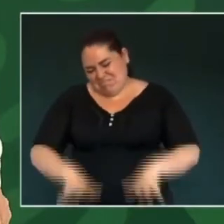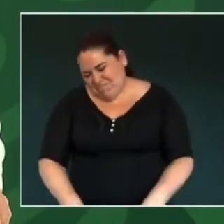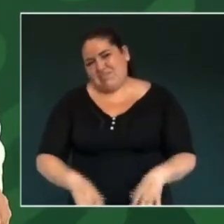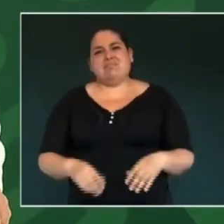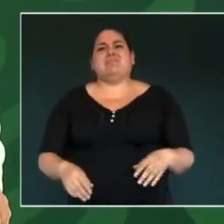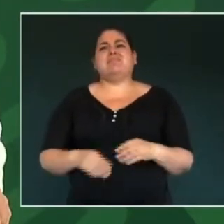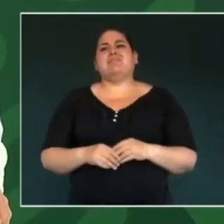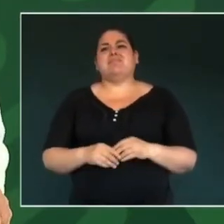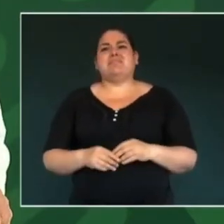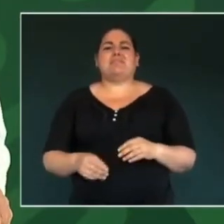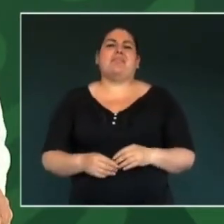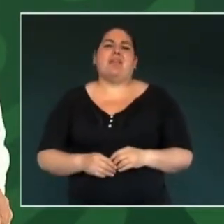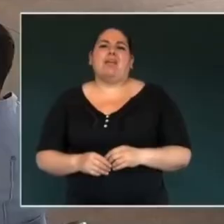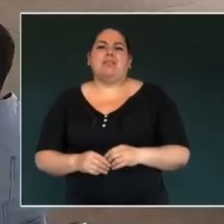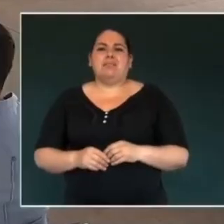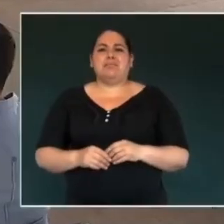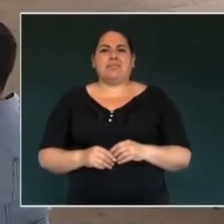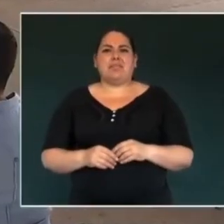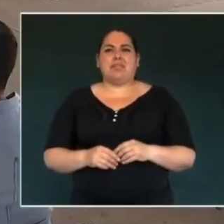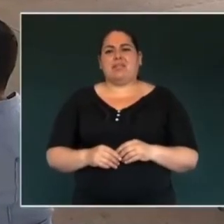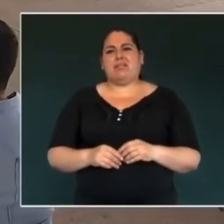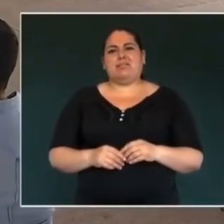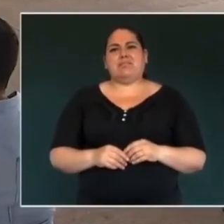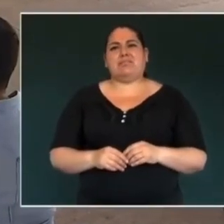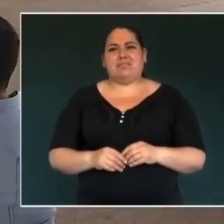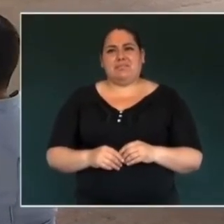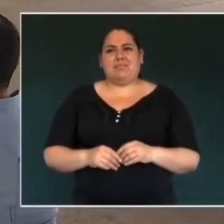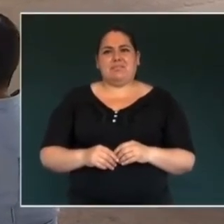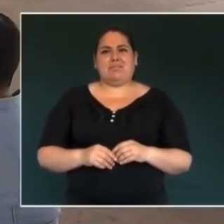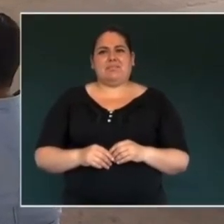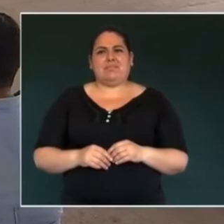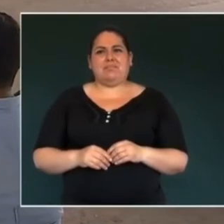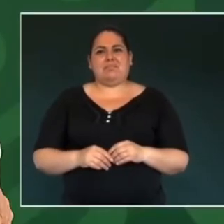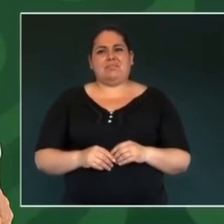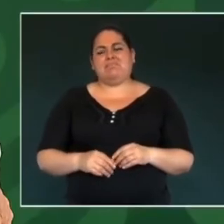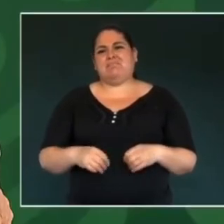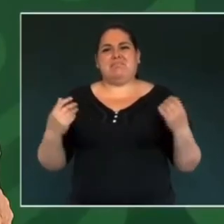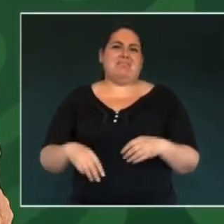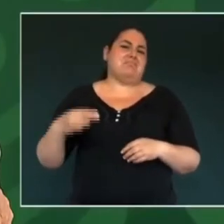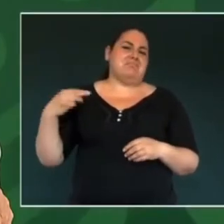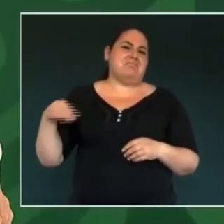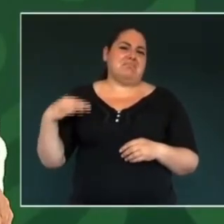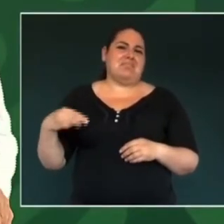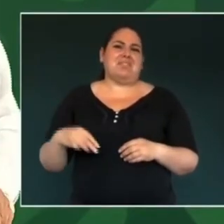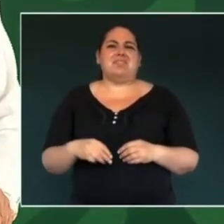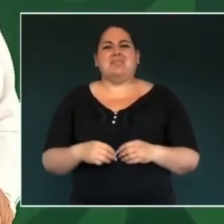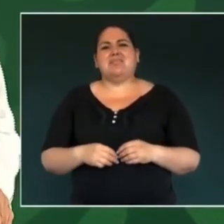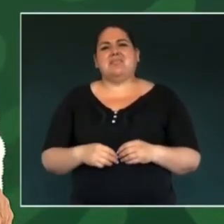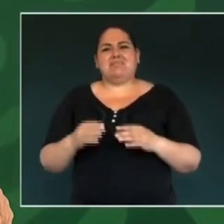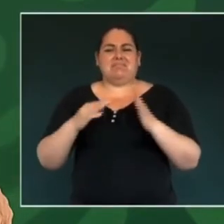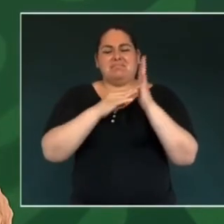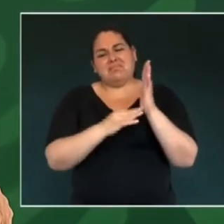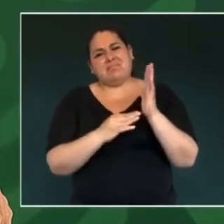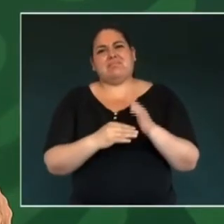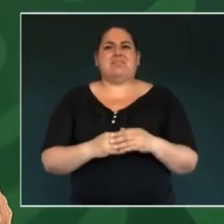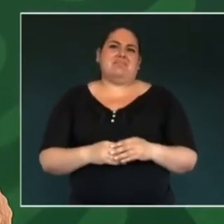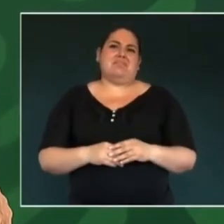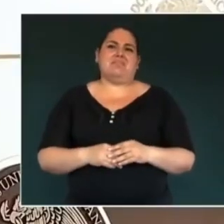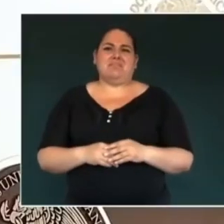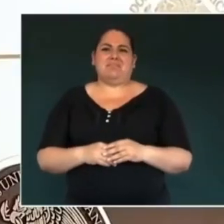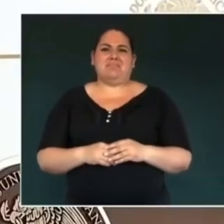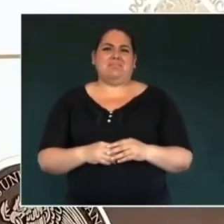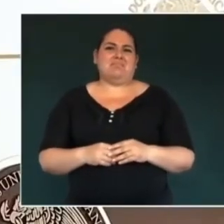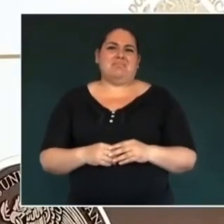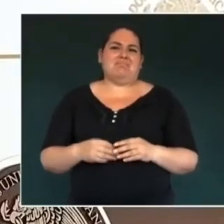turístico. 555 mil en abril. Ya para mayo la disminución fue de 340